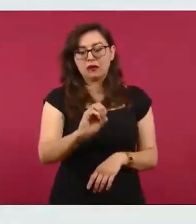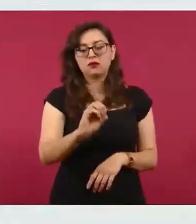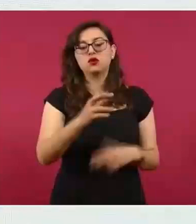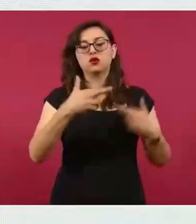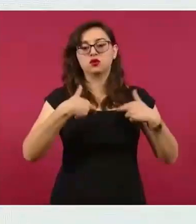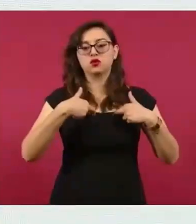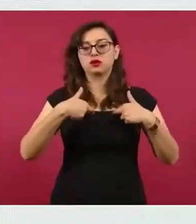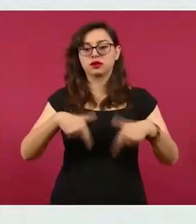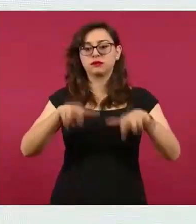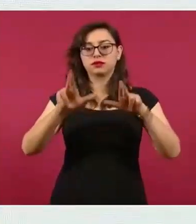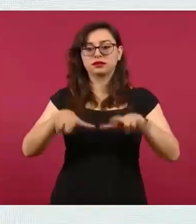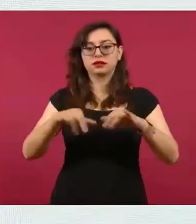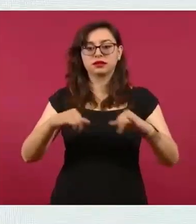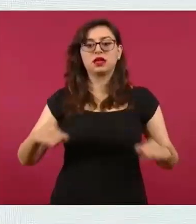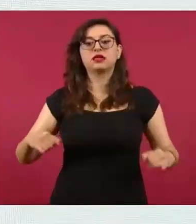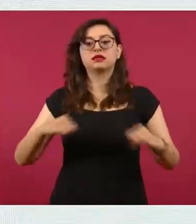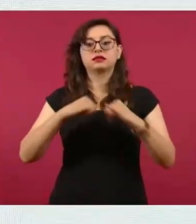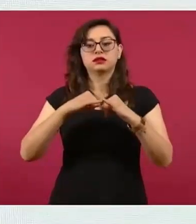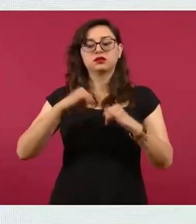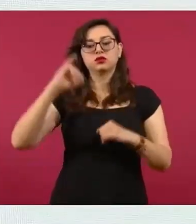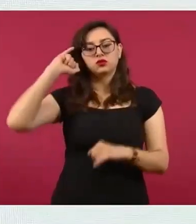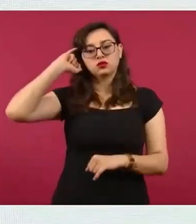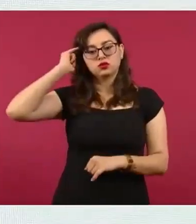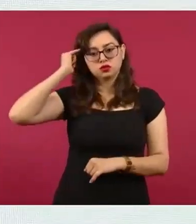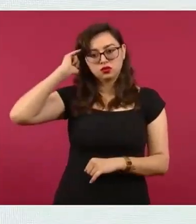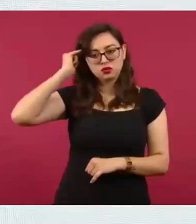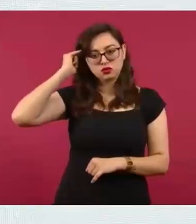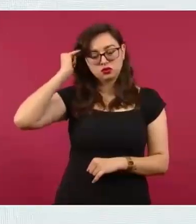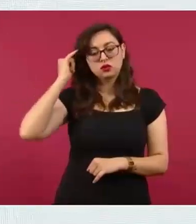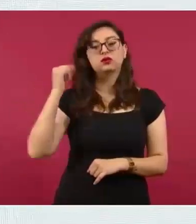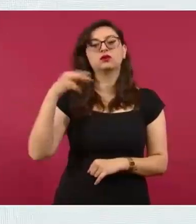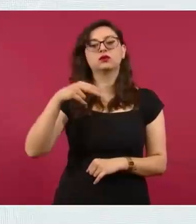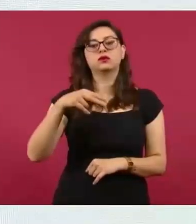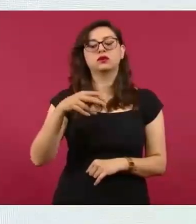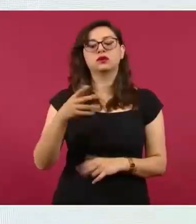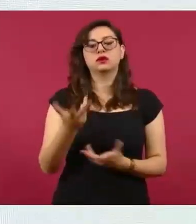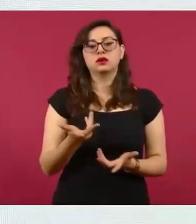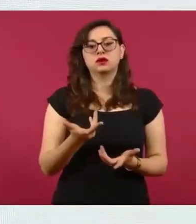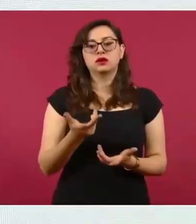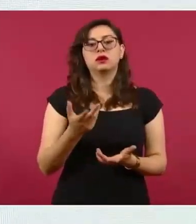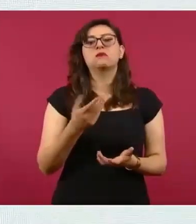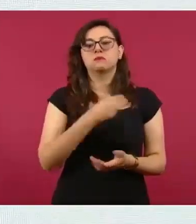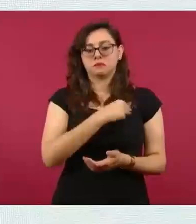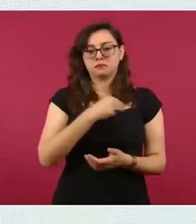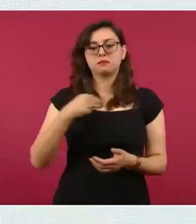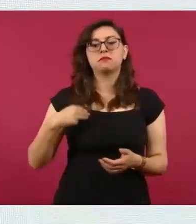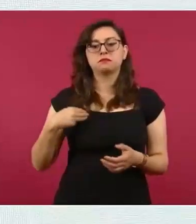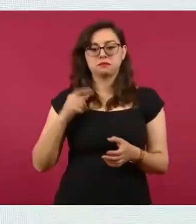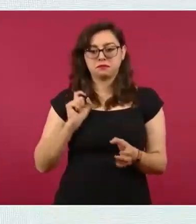representante del Instituto Nacional Indigenista, con sede en Nacajuca, y militante,